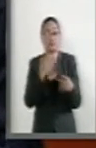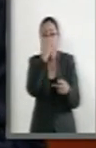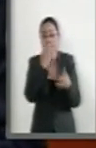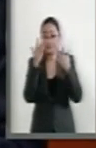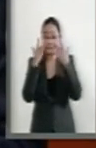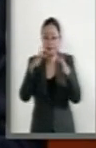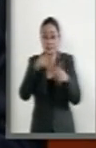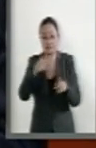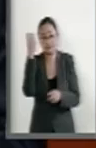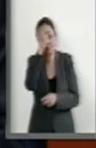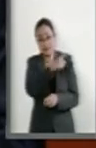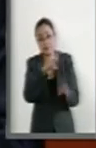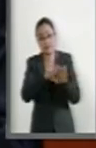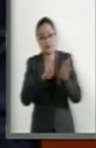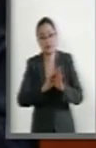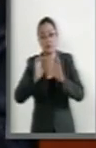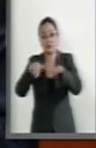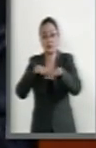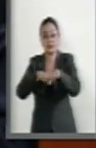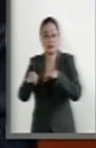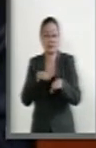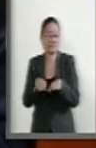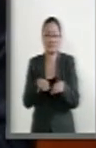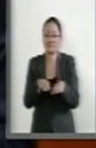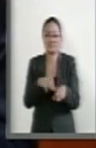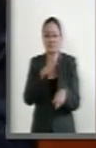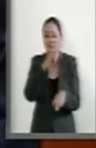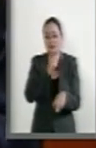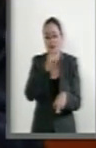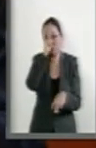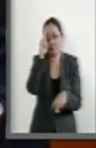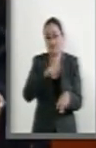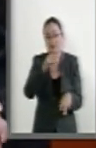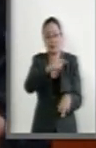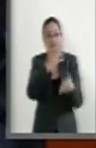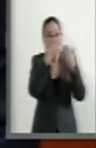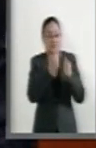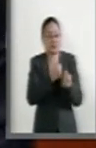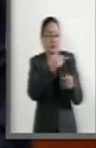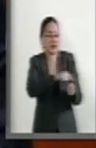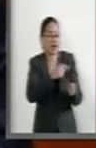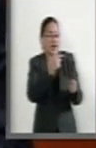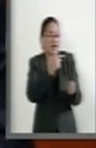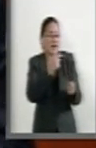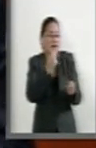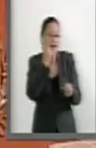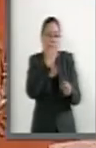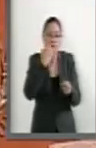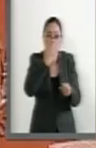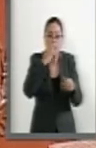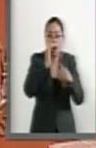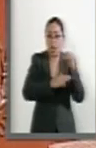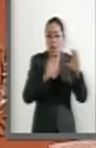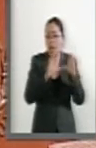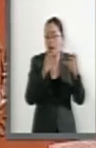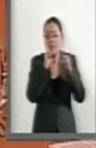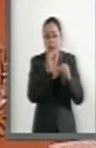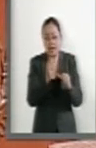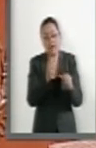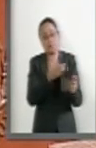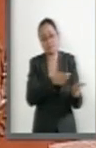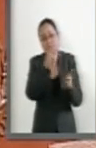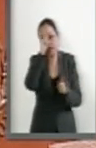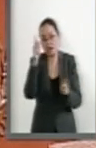muy difícil conseguir un buen empleo y menos si carecen de estudios. Es importante